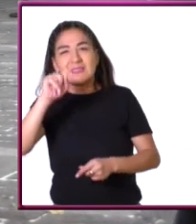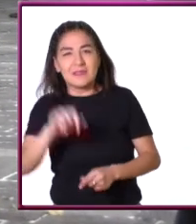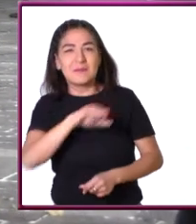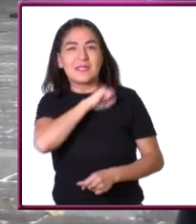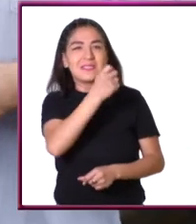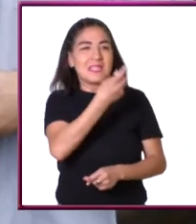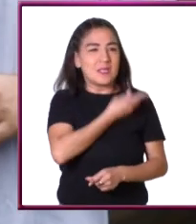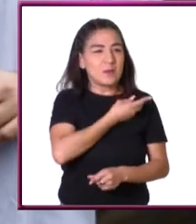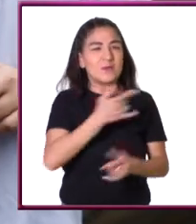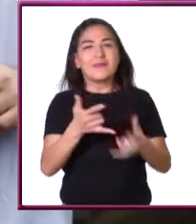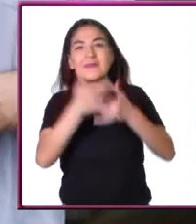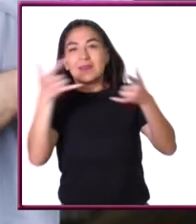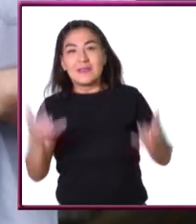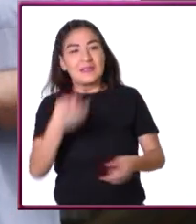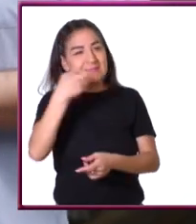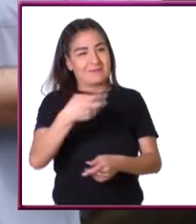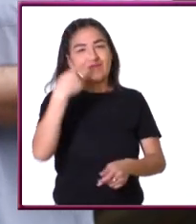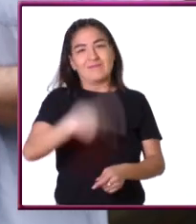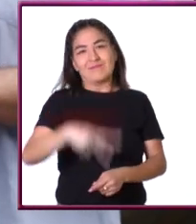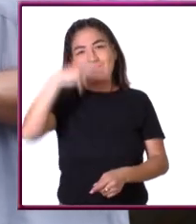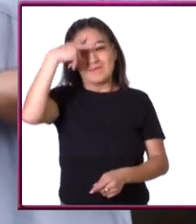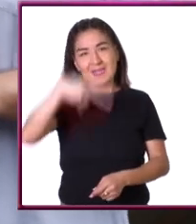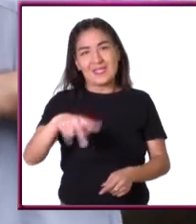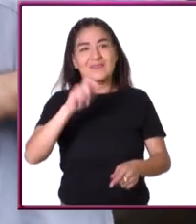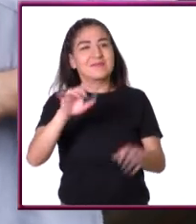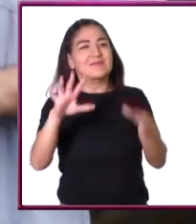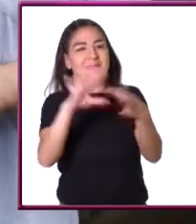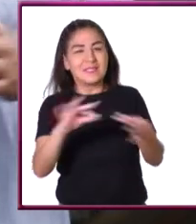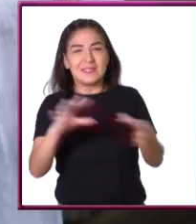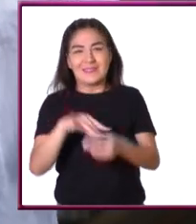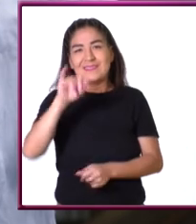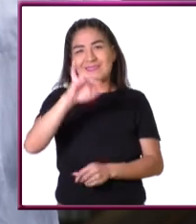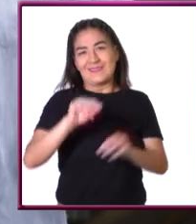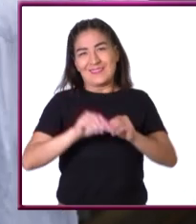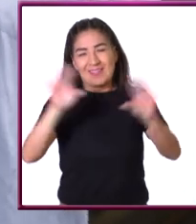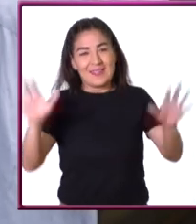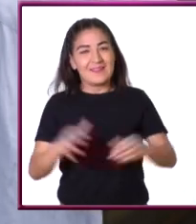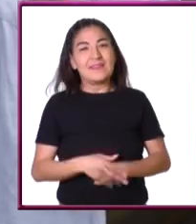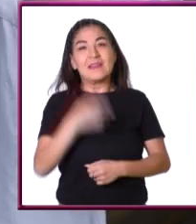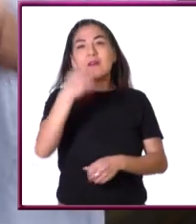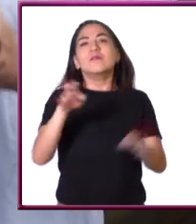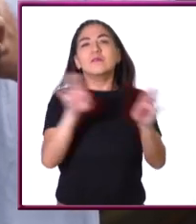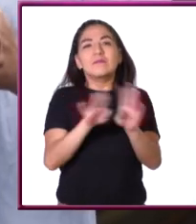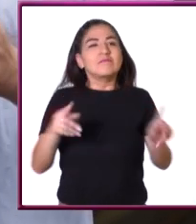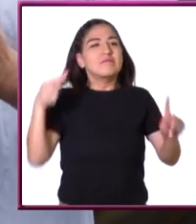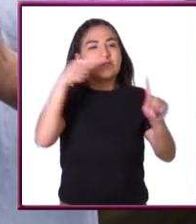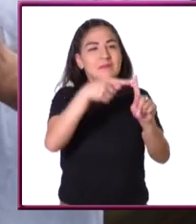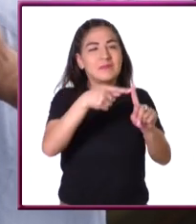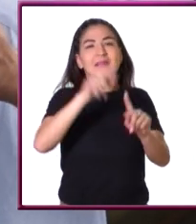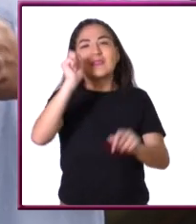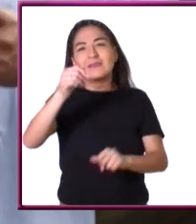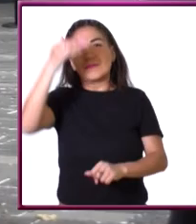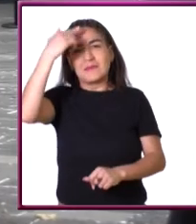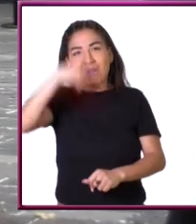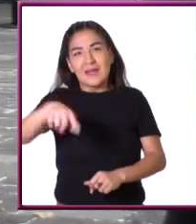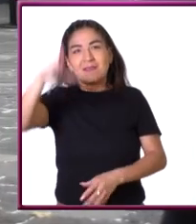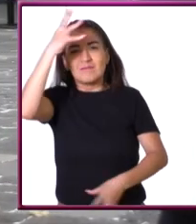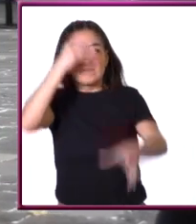narrativa y salud o de historia del estado laico en México claro Dimara porque así se construye el saber